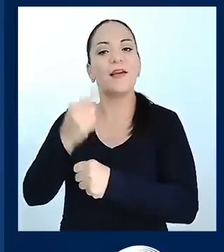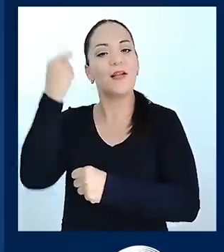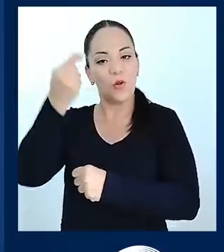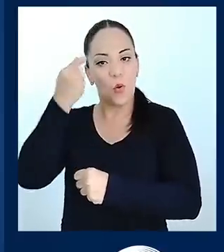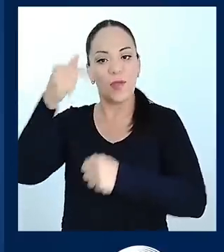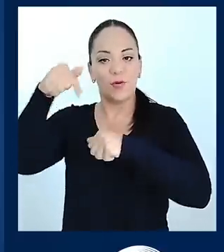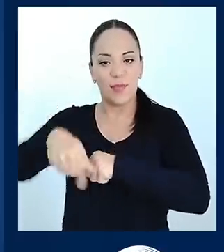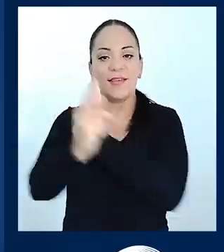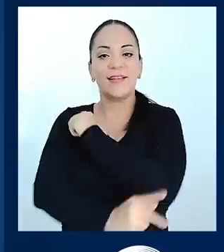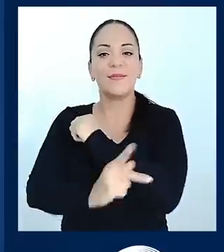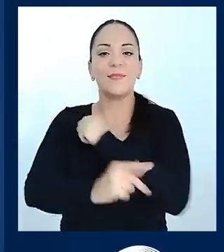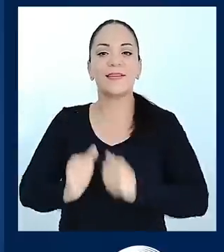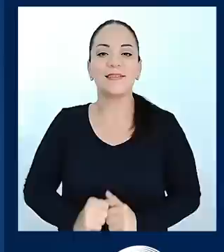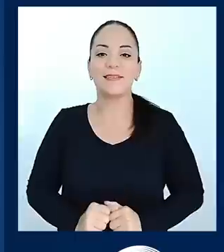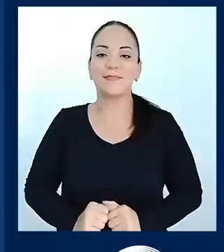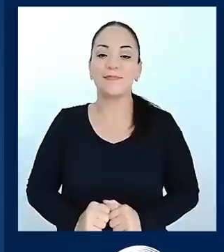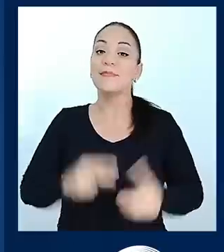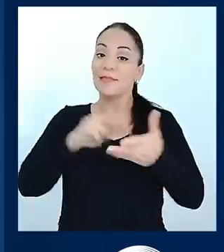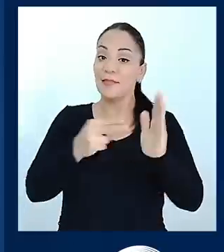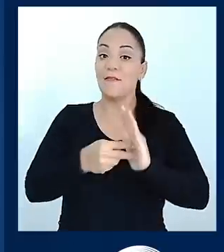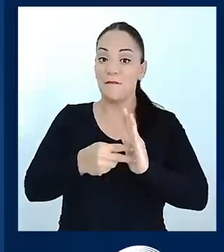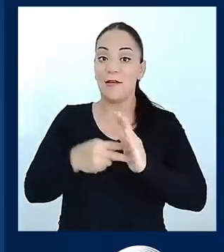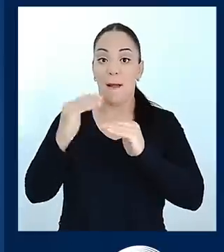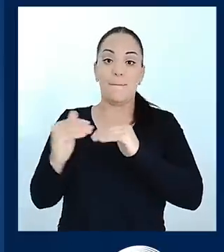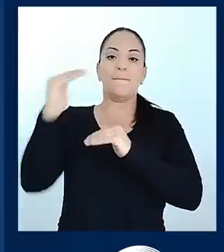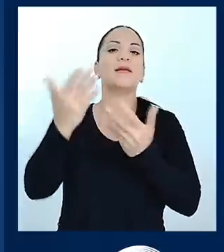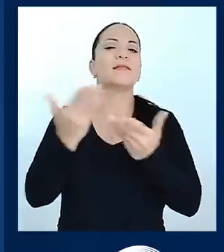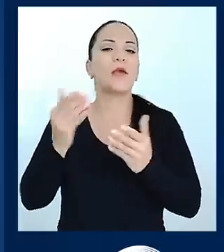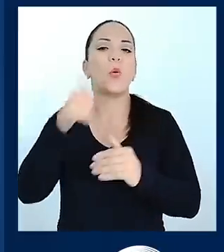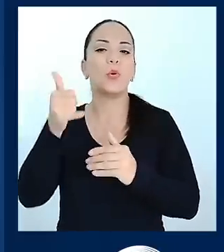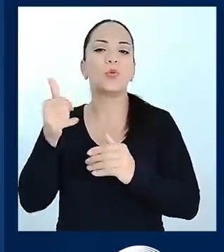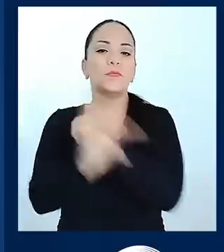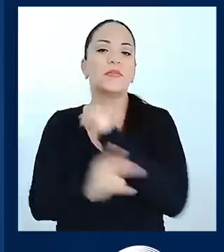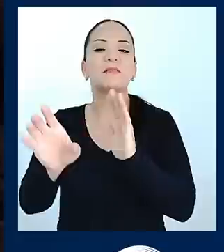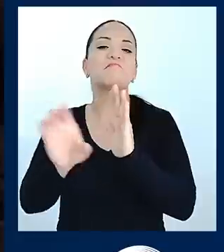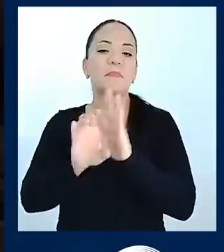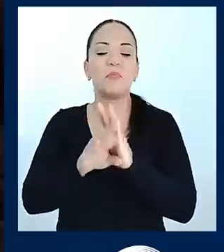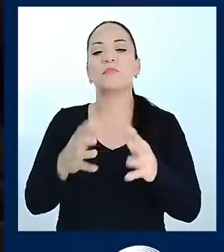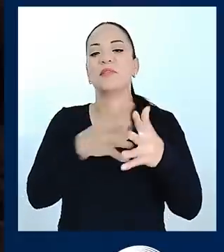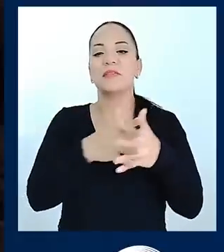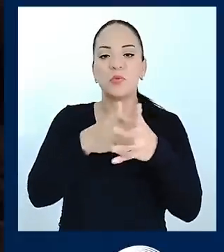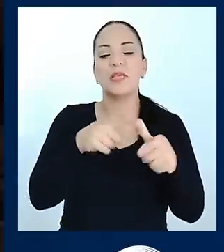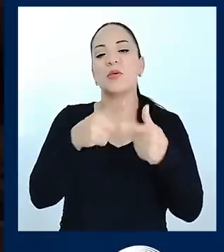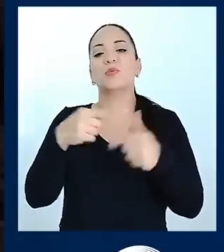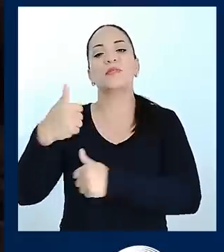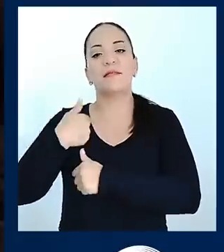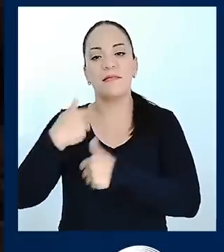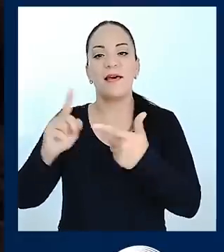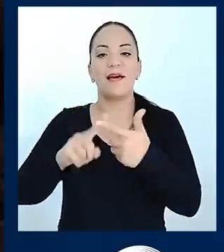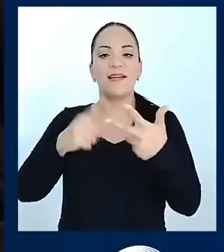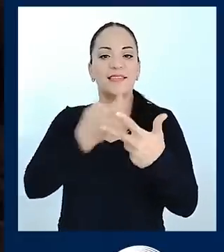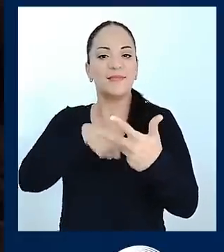Eso está por encima de países como Estados Unidos, Canadá, España. Duplicamos